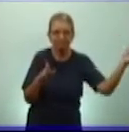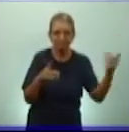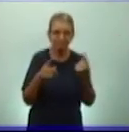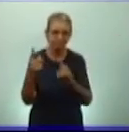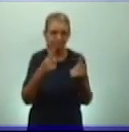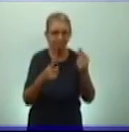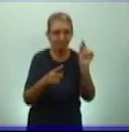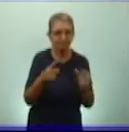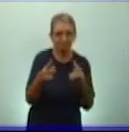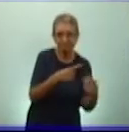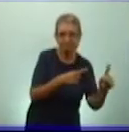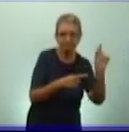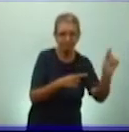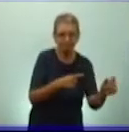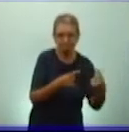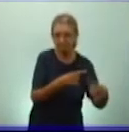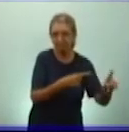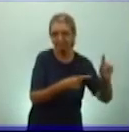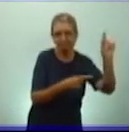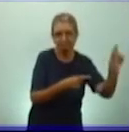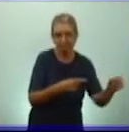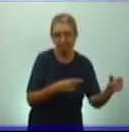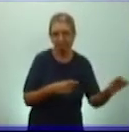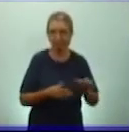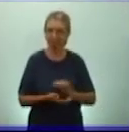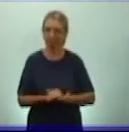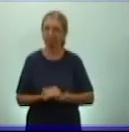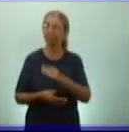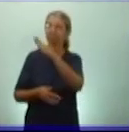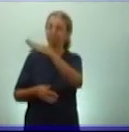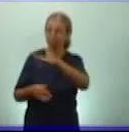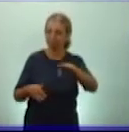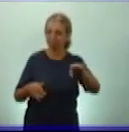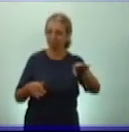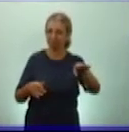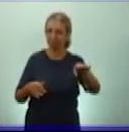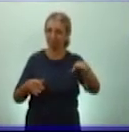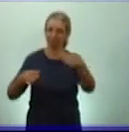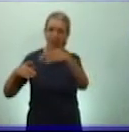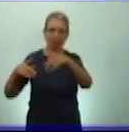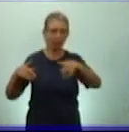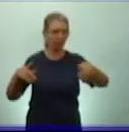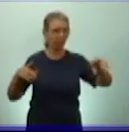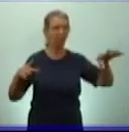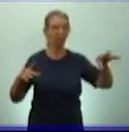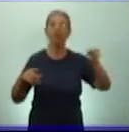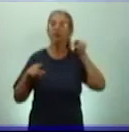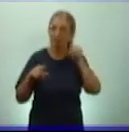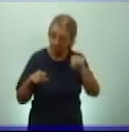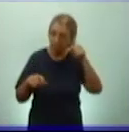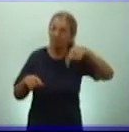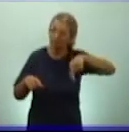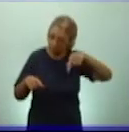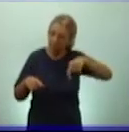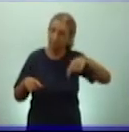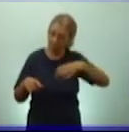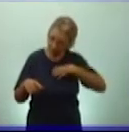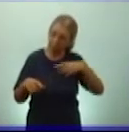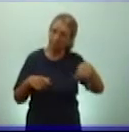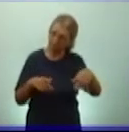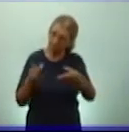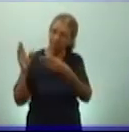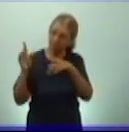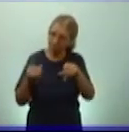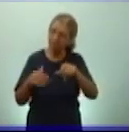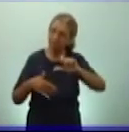idea! Además, vean en la imagen que les presento un camino, un puente colgante, unas de las que todavía persisten en nuestros días también. Y que es